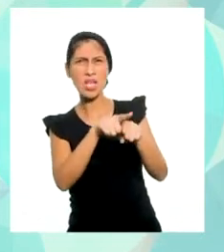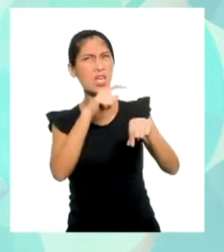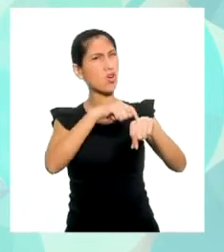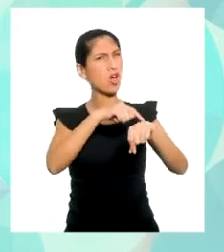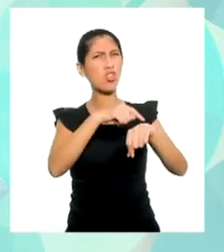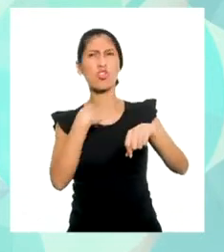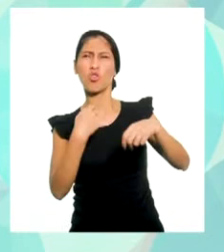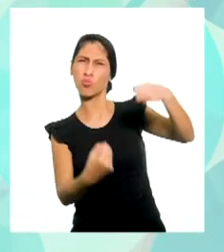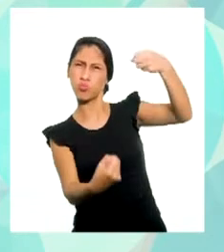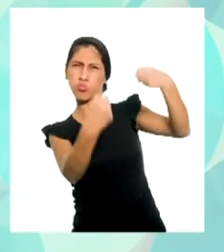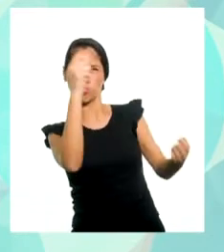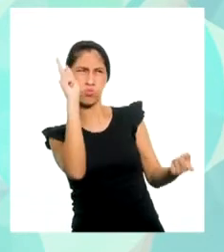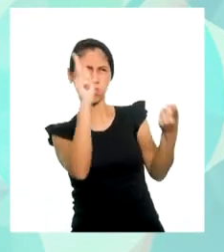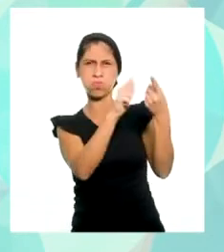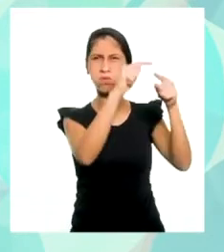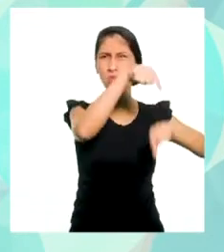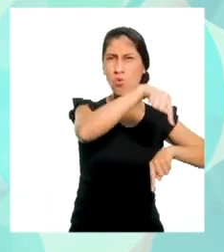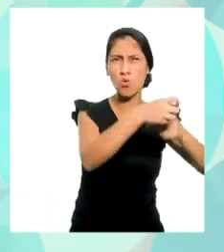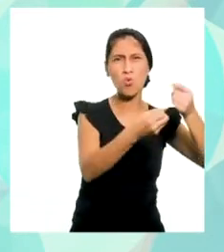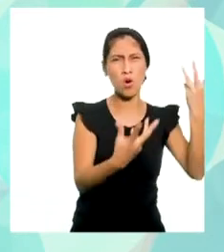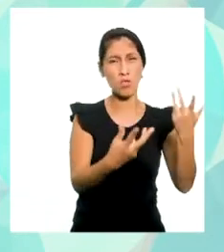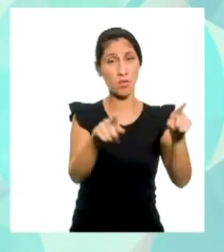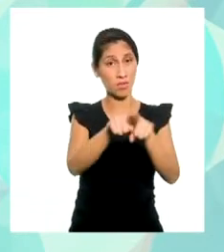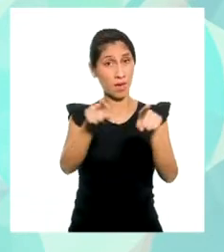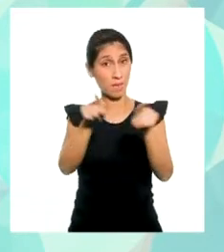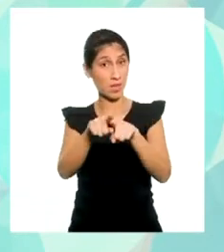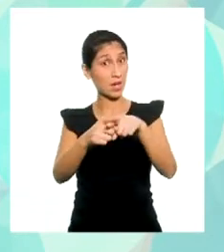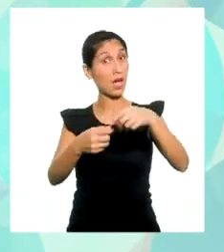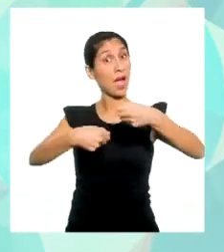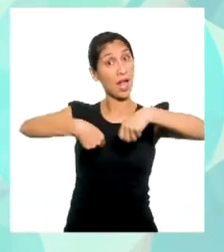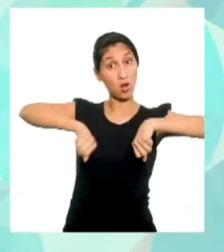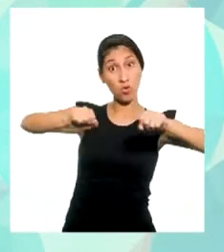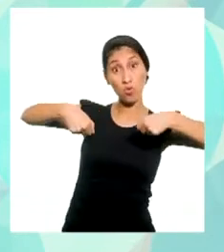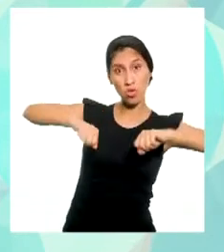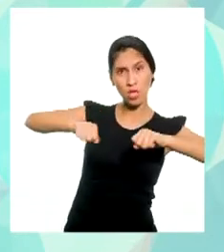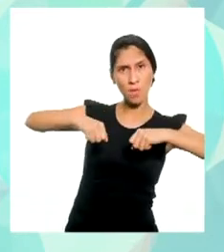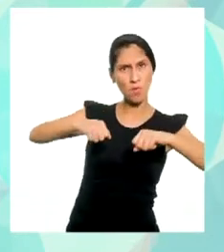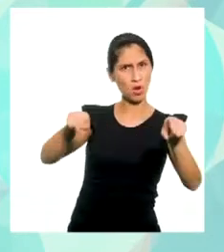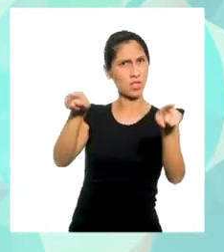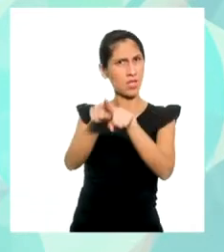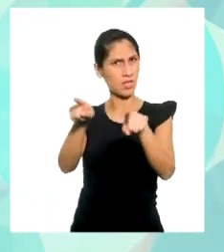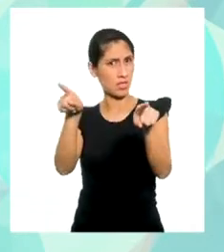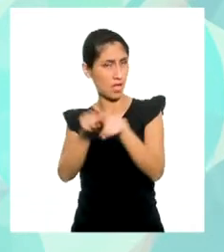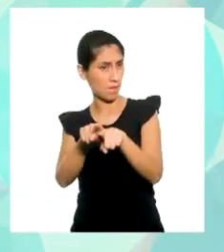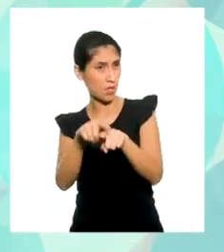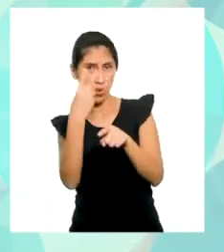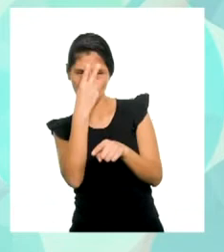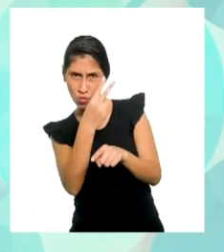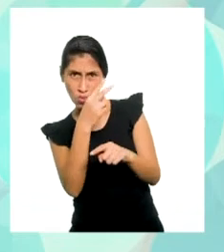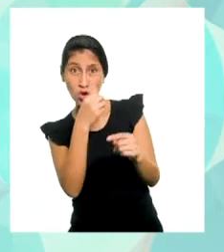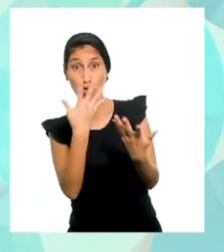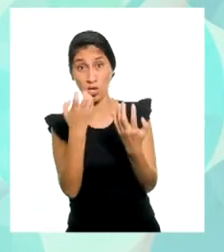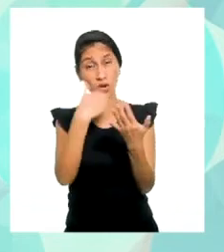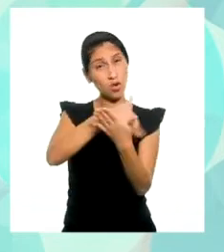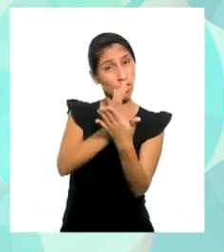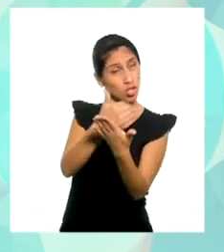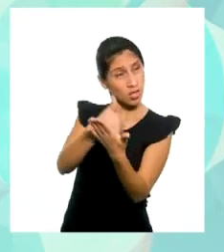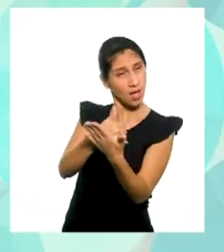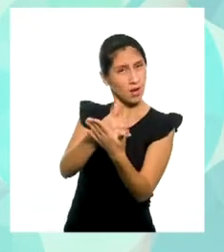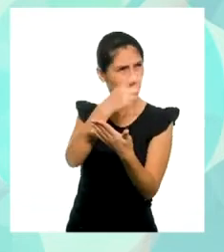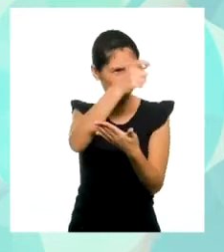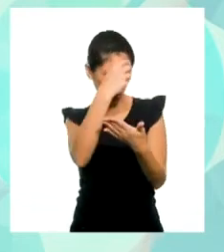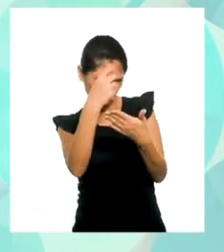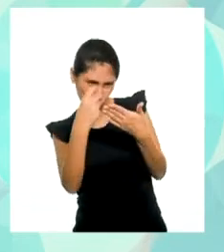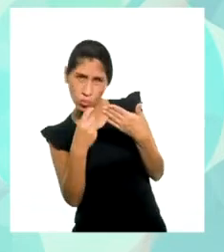viaje, para entender mejor algún deporte, para seguir muy bien alguna receta, para planificar alguna fiesta de